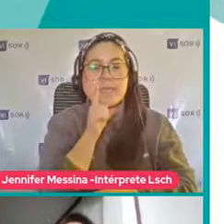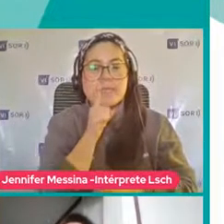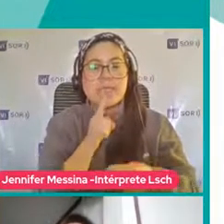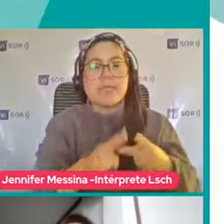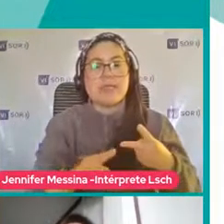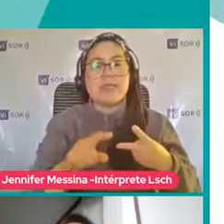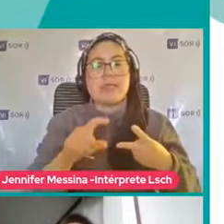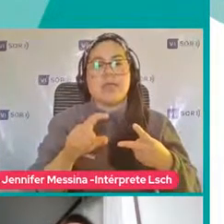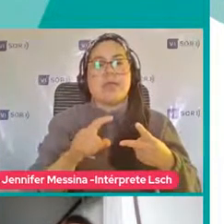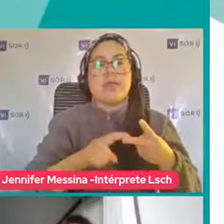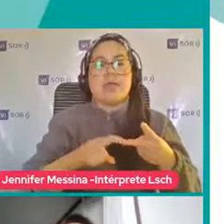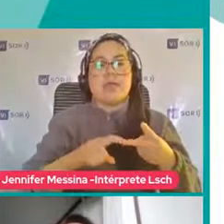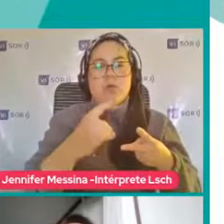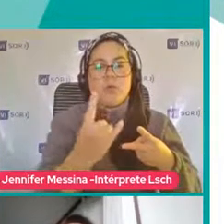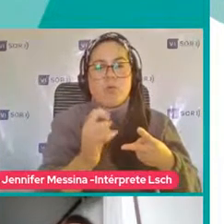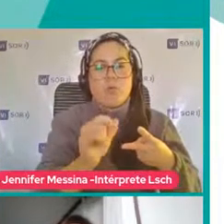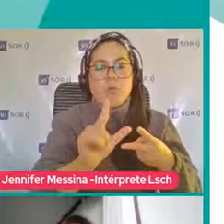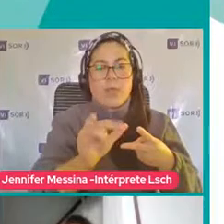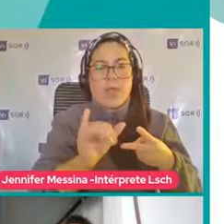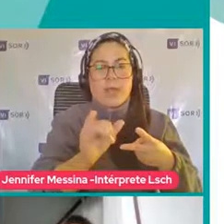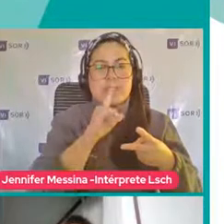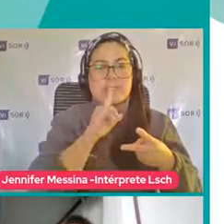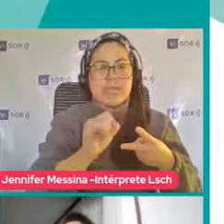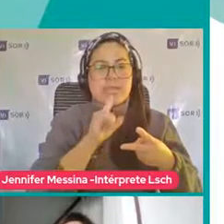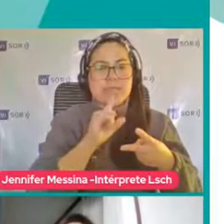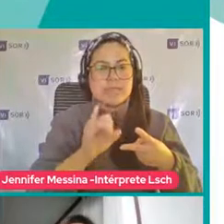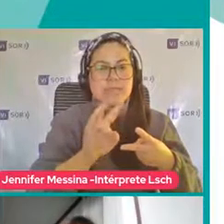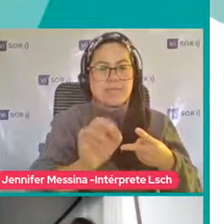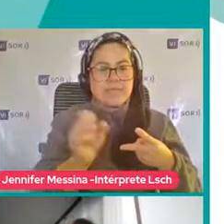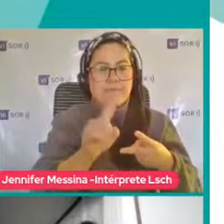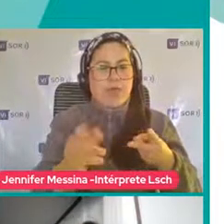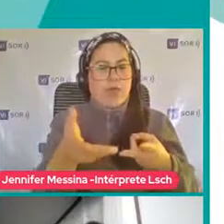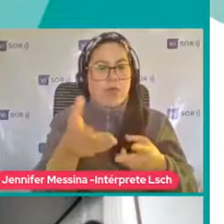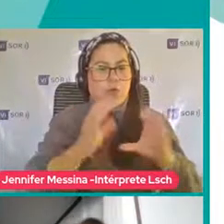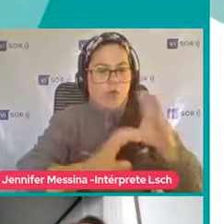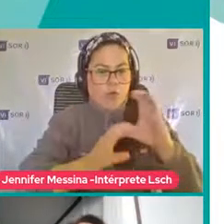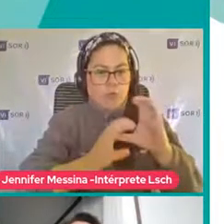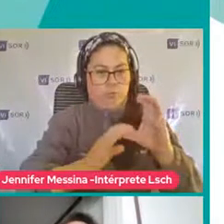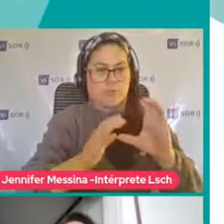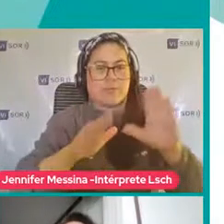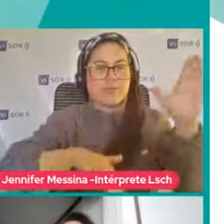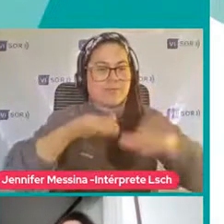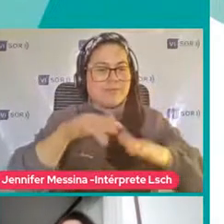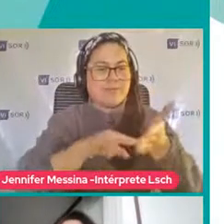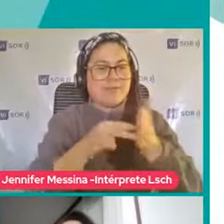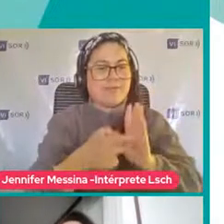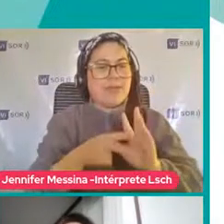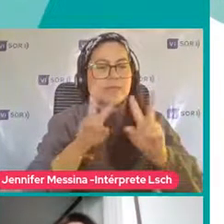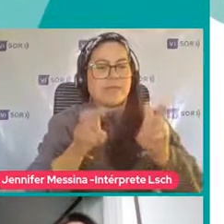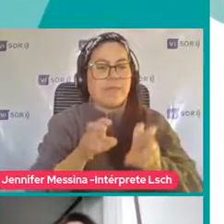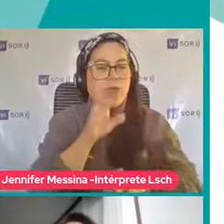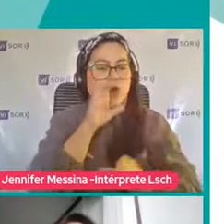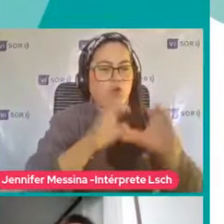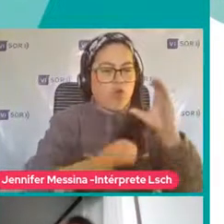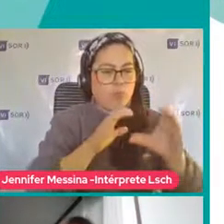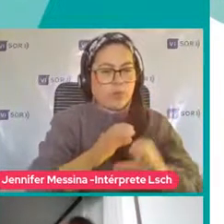comunicación Que se presentan A través De la alteración Del lenguaje Y la comunicación Verbal Y no verbal